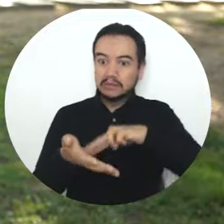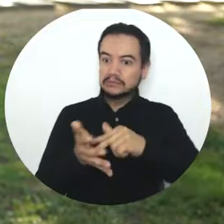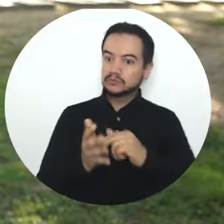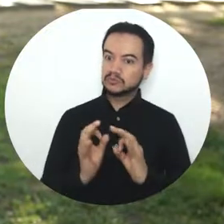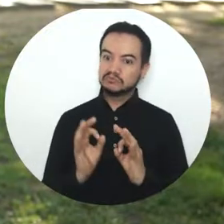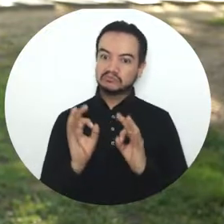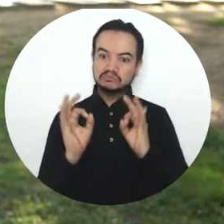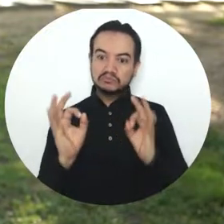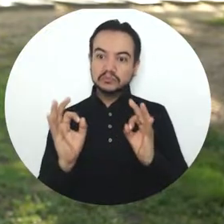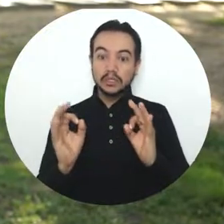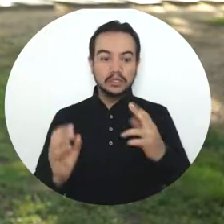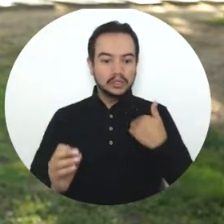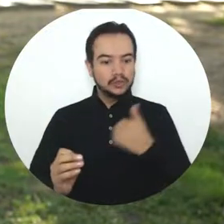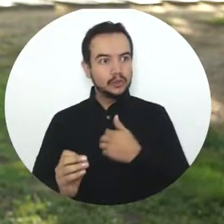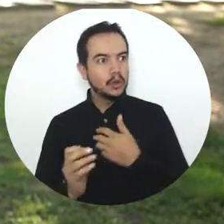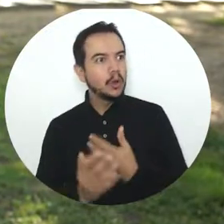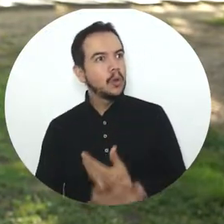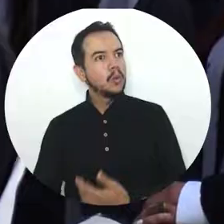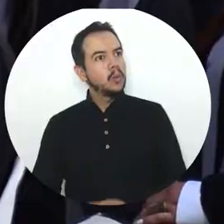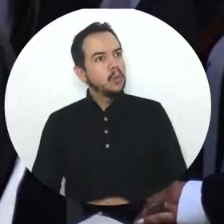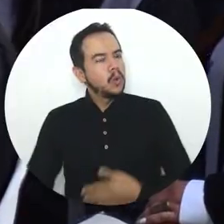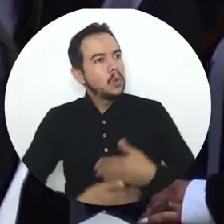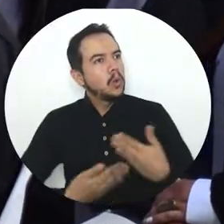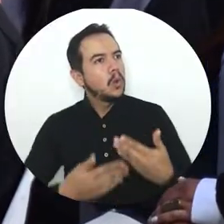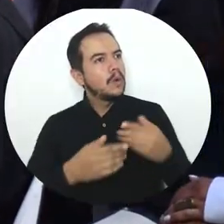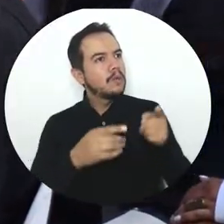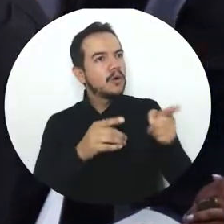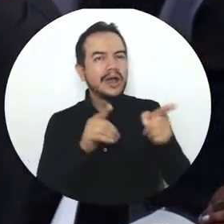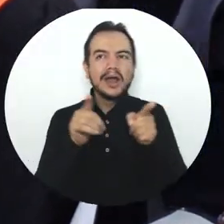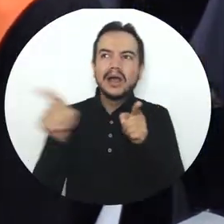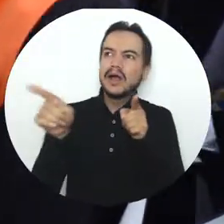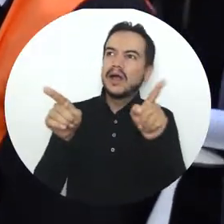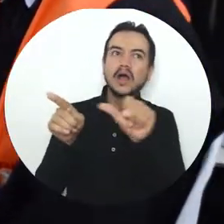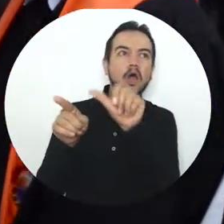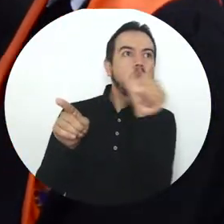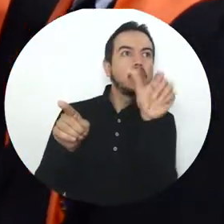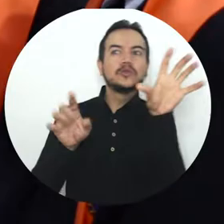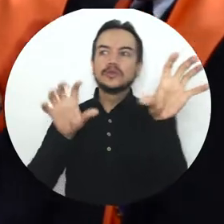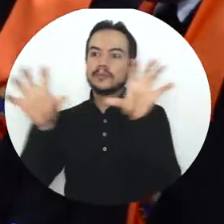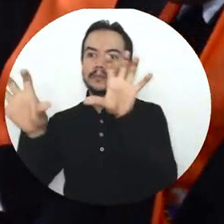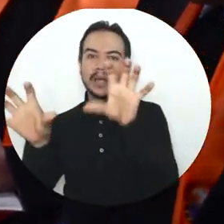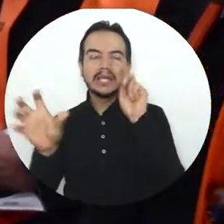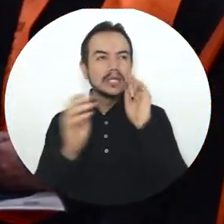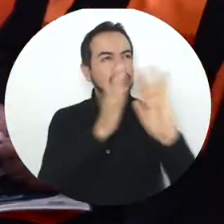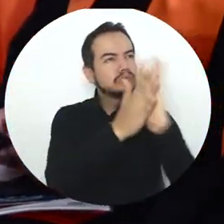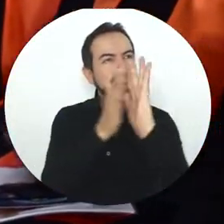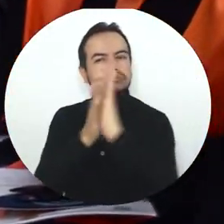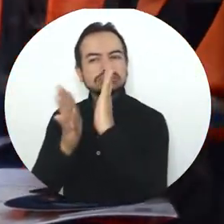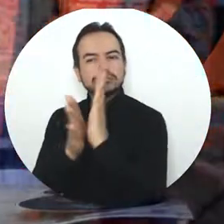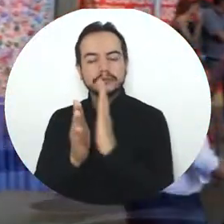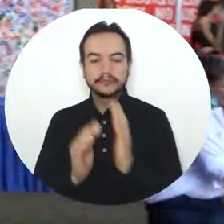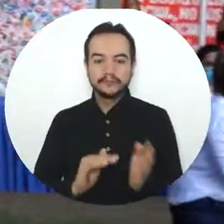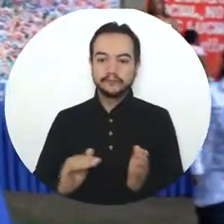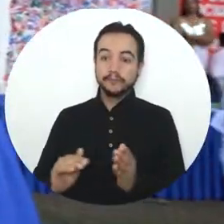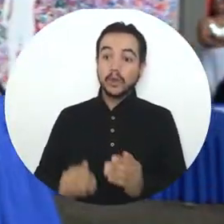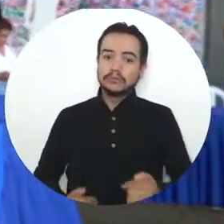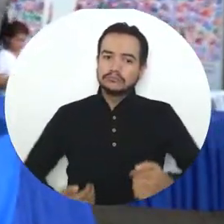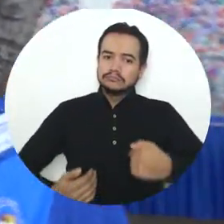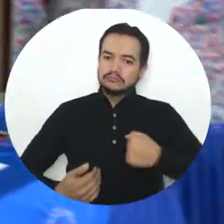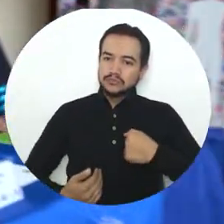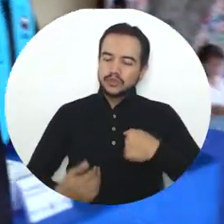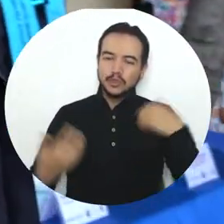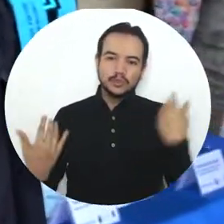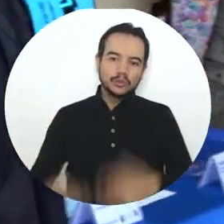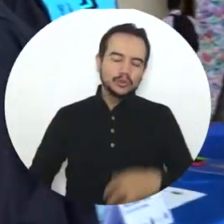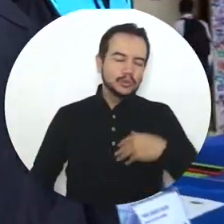este posgrado y que nos permitió conocer las experiencias internacionales. Para mí es un privilegio, particularmente